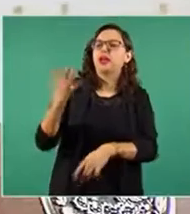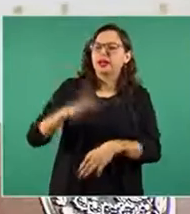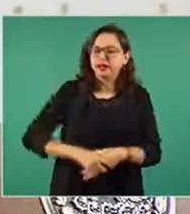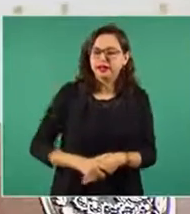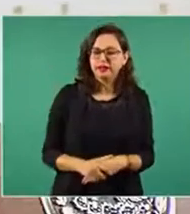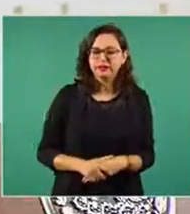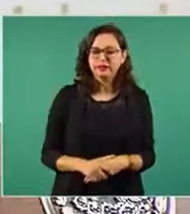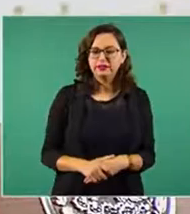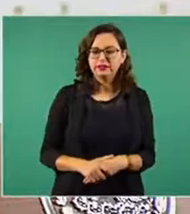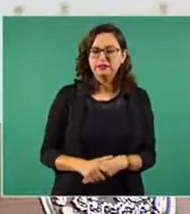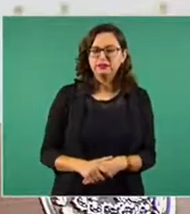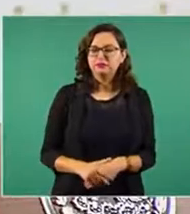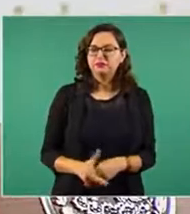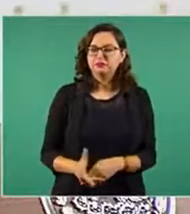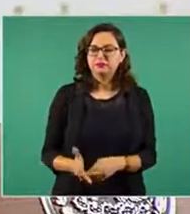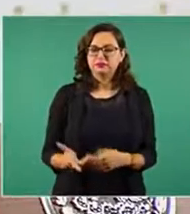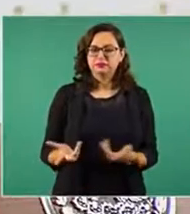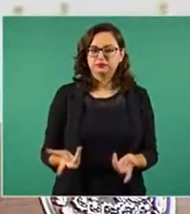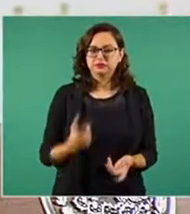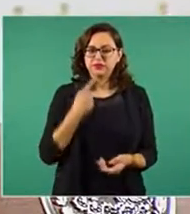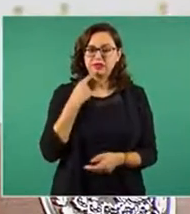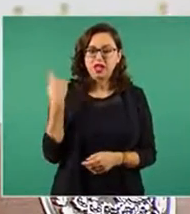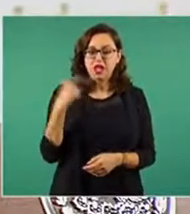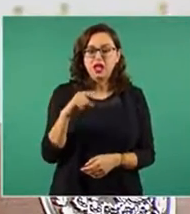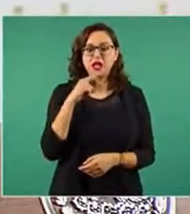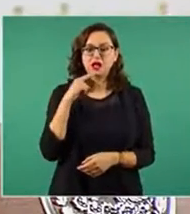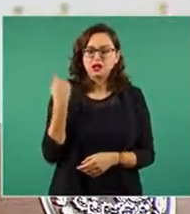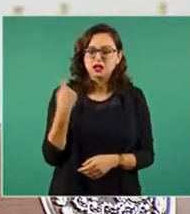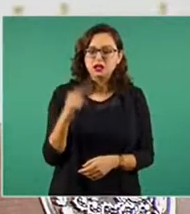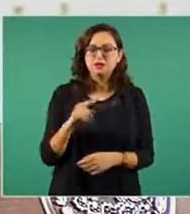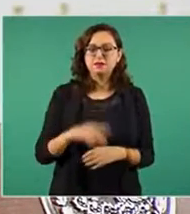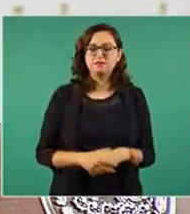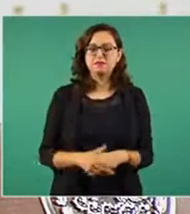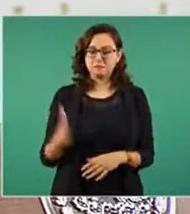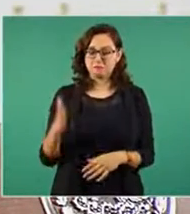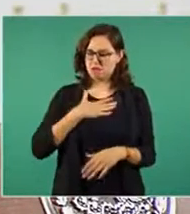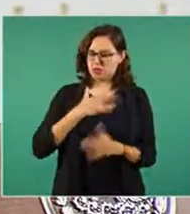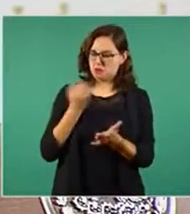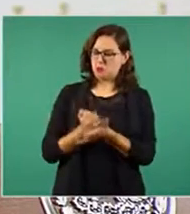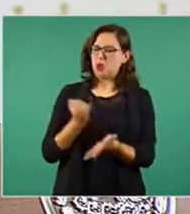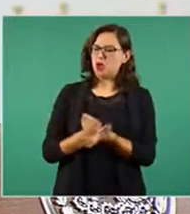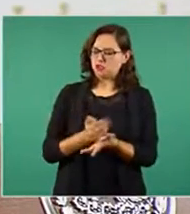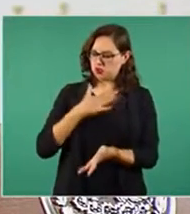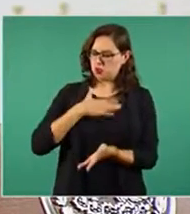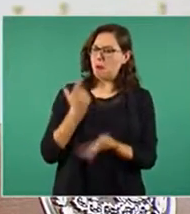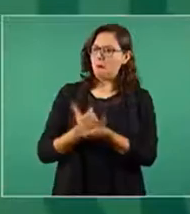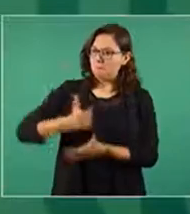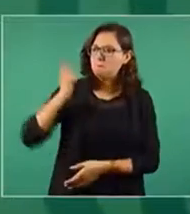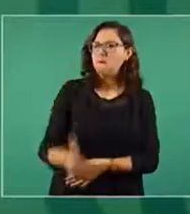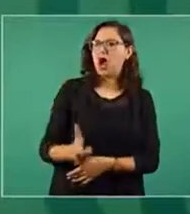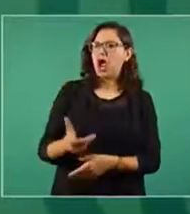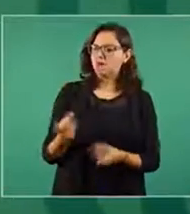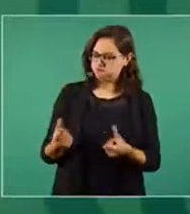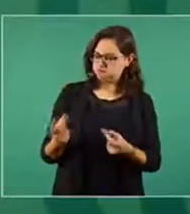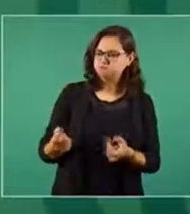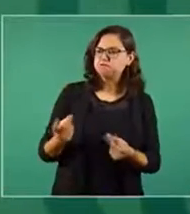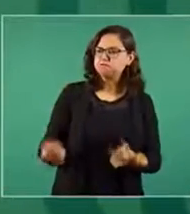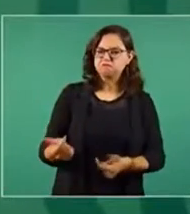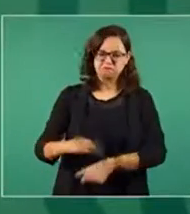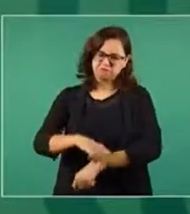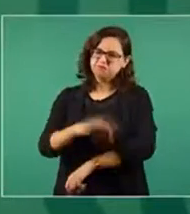venir a poner la vacuna. Si son mis impuestos, apúrese,